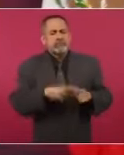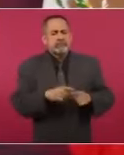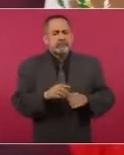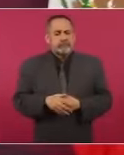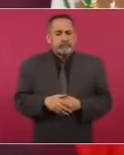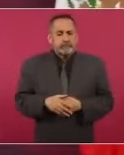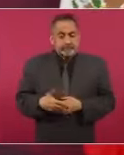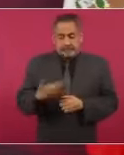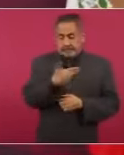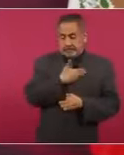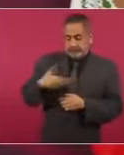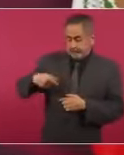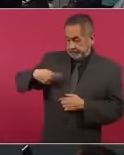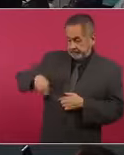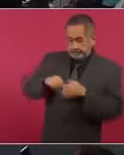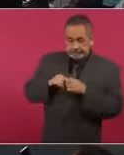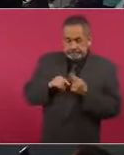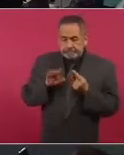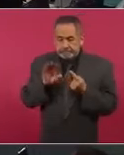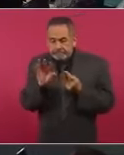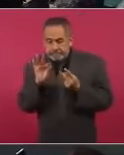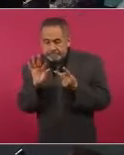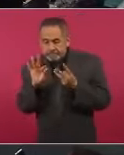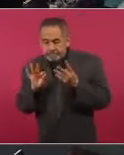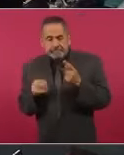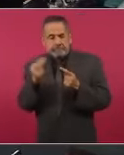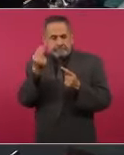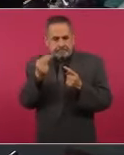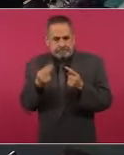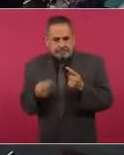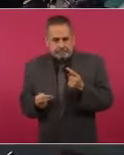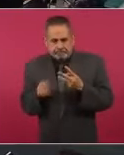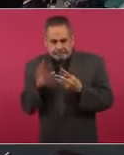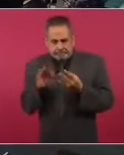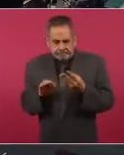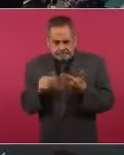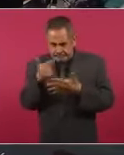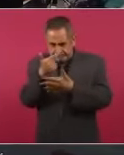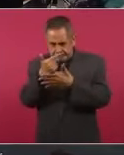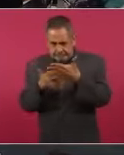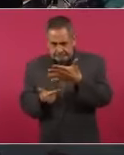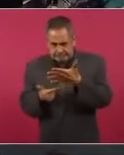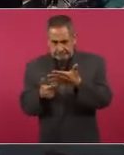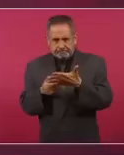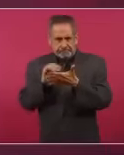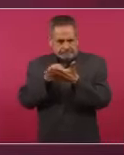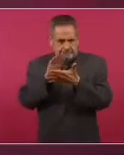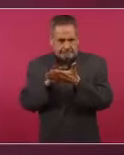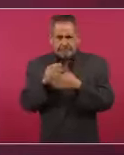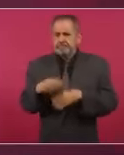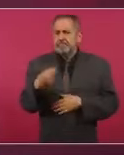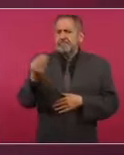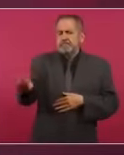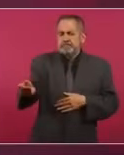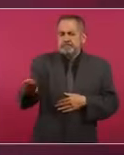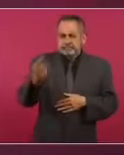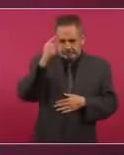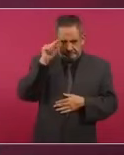Ejecutivo envía propuestas al